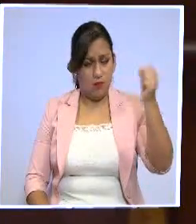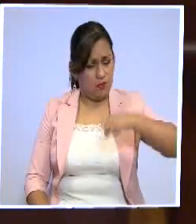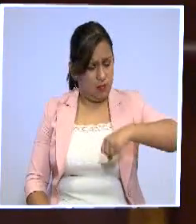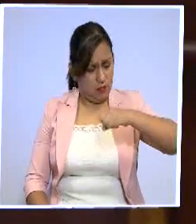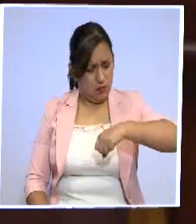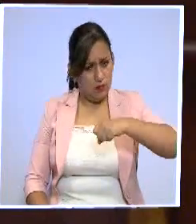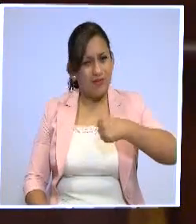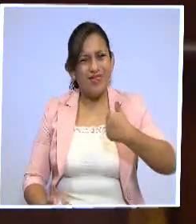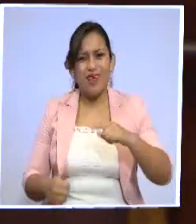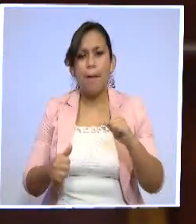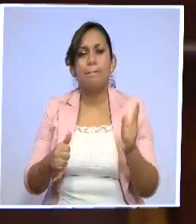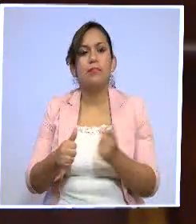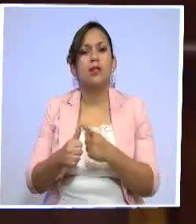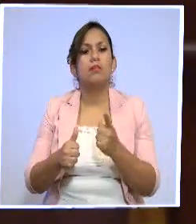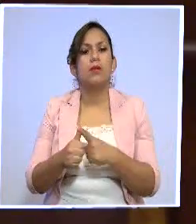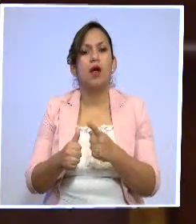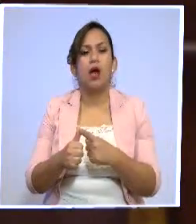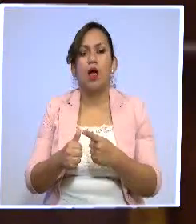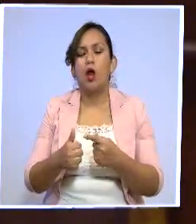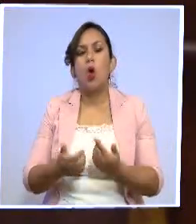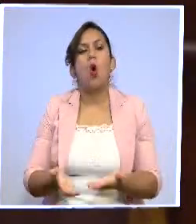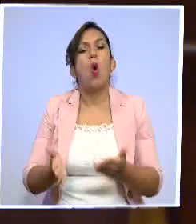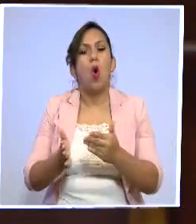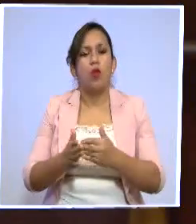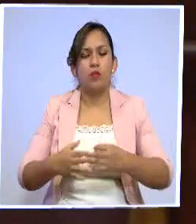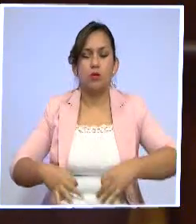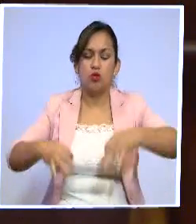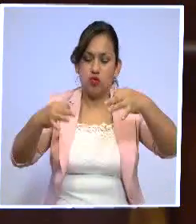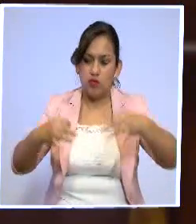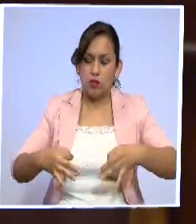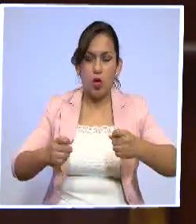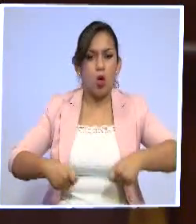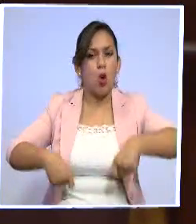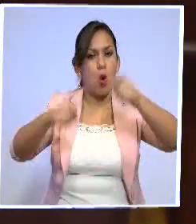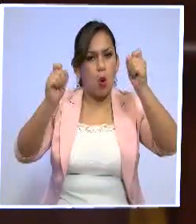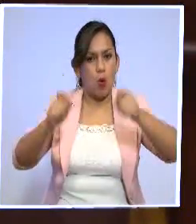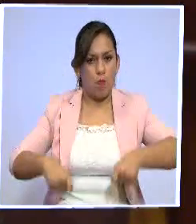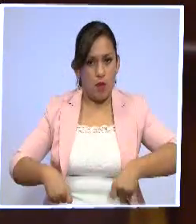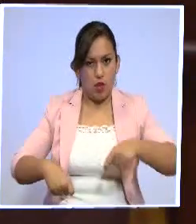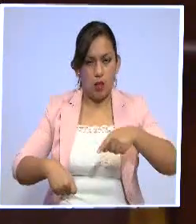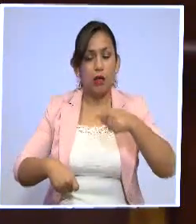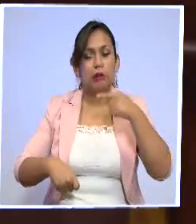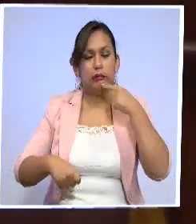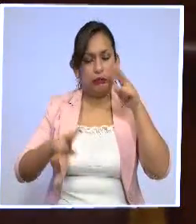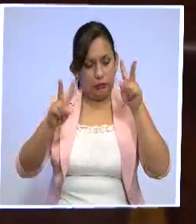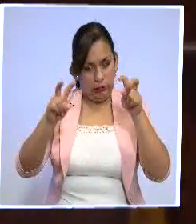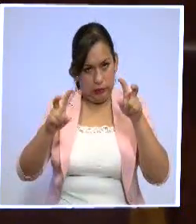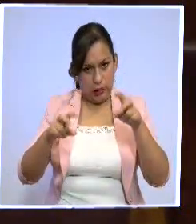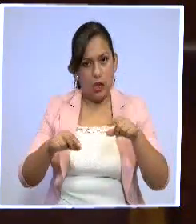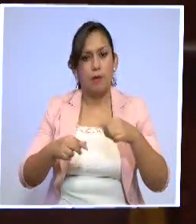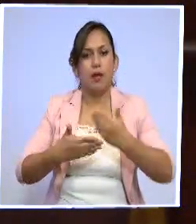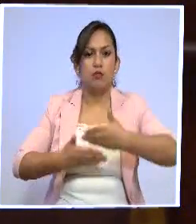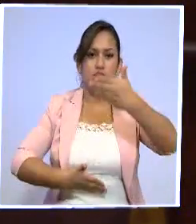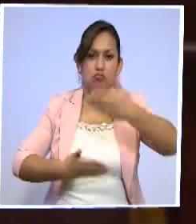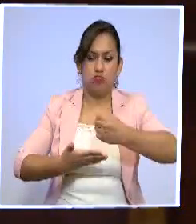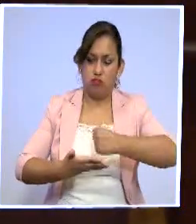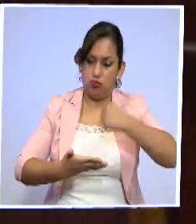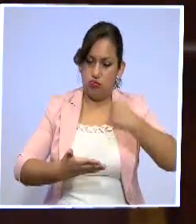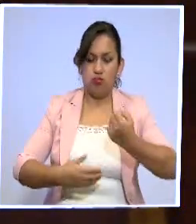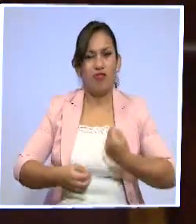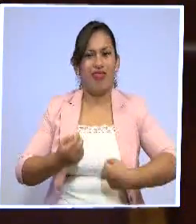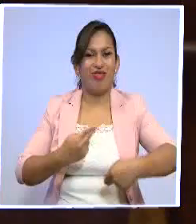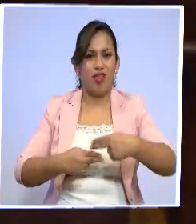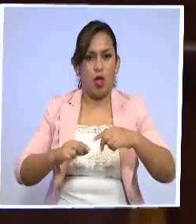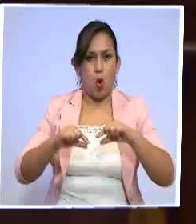de la ratificación del convenio 151 que efectivamente habla sobre la negociación colectiva y la negociación colectiva parte de un